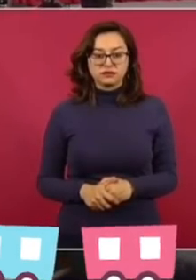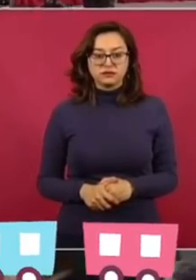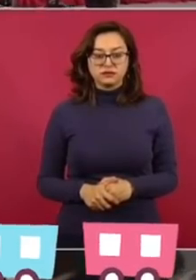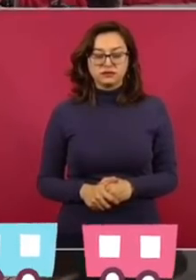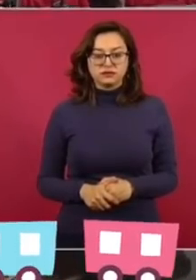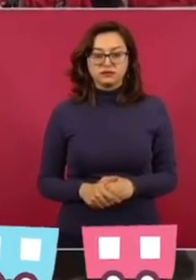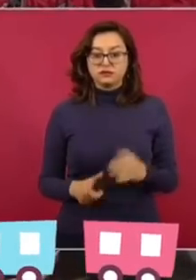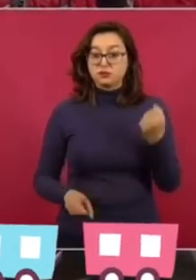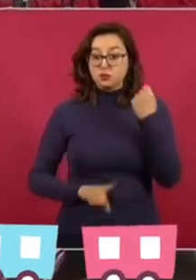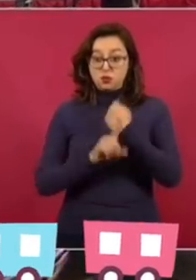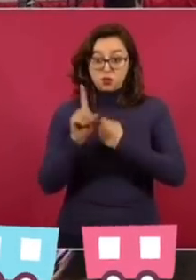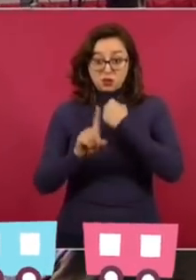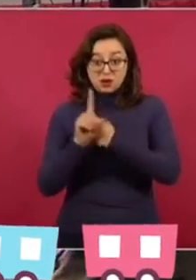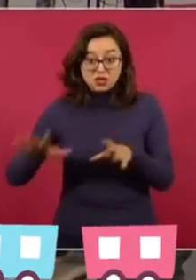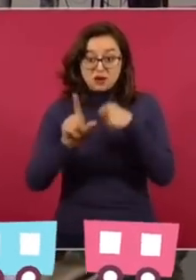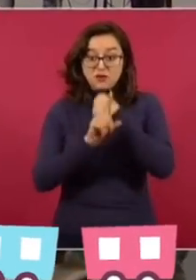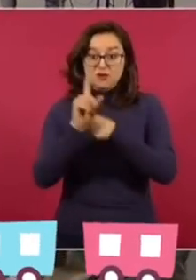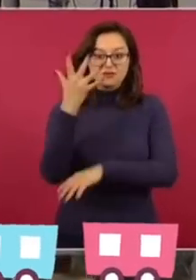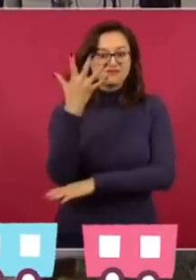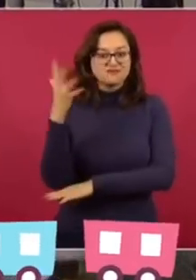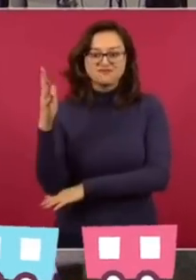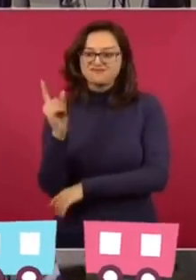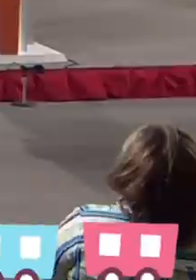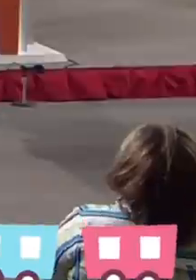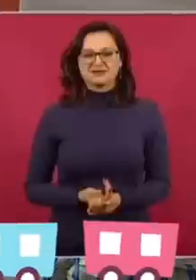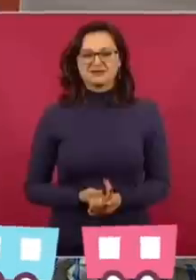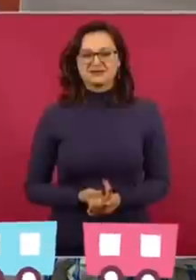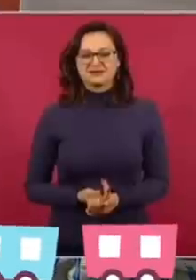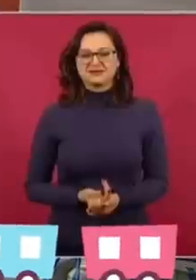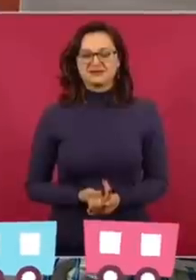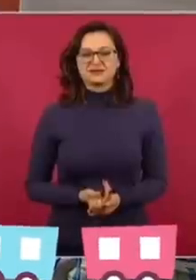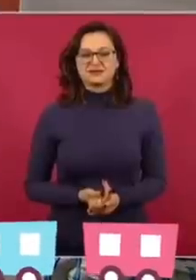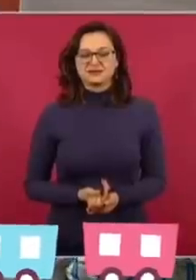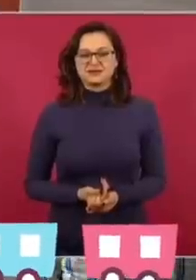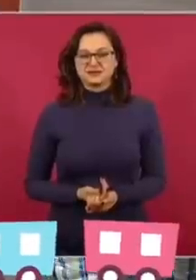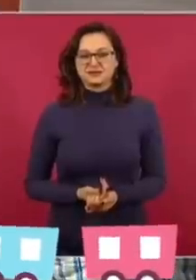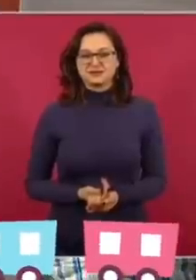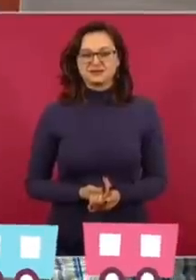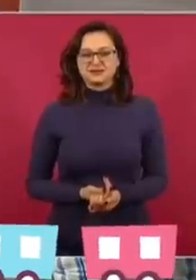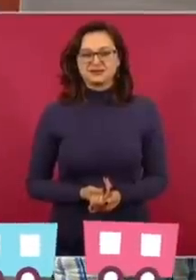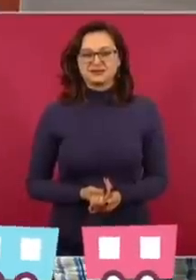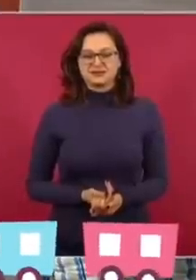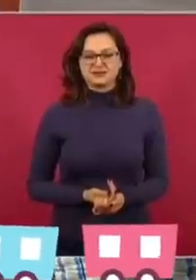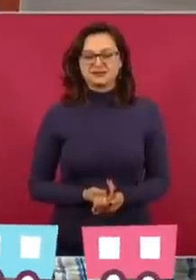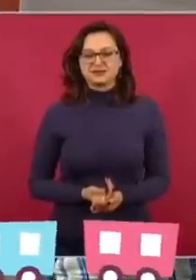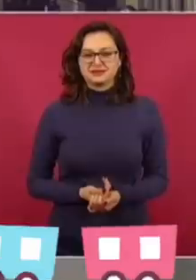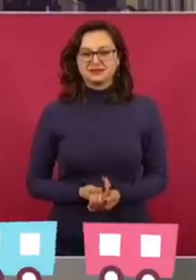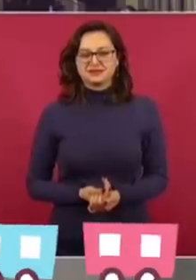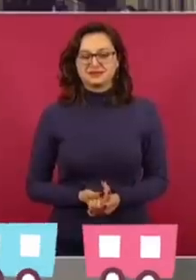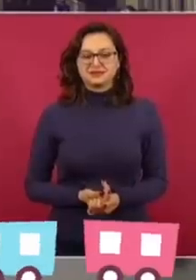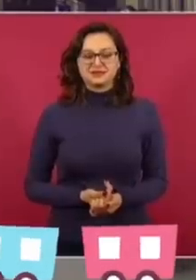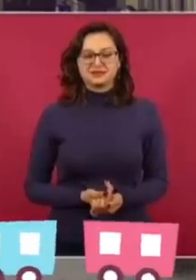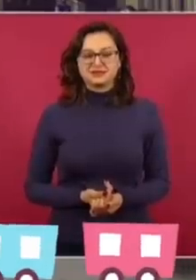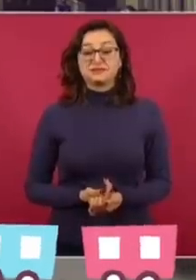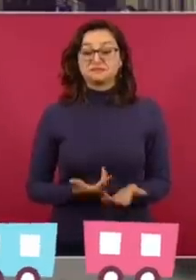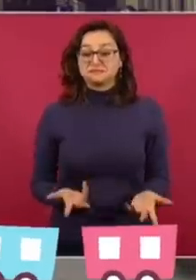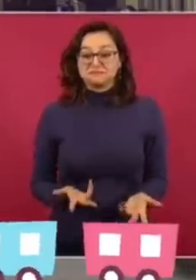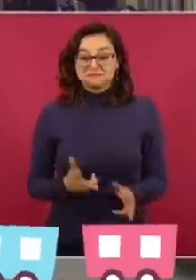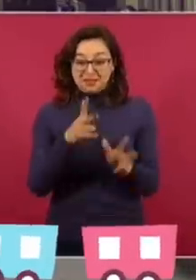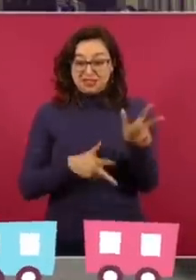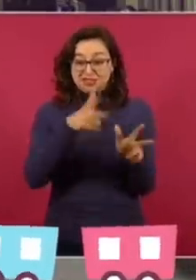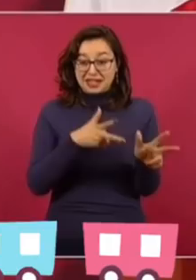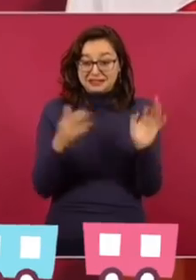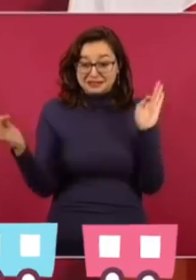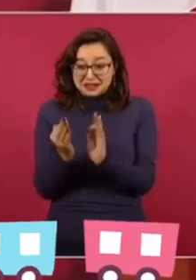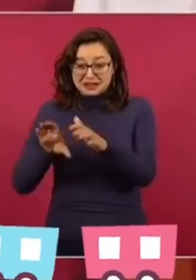es un problema político o politiquero. Y de una vez, miren, el Tren Maya no va a afectar ningún